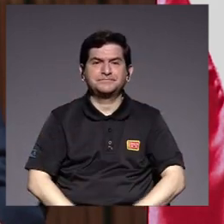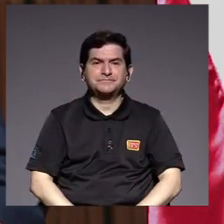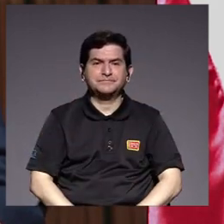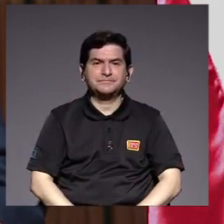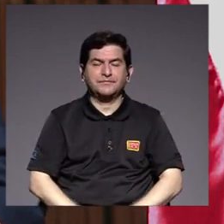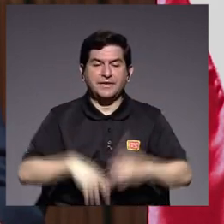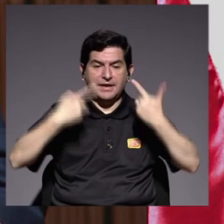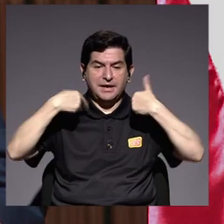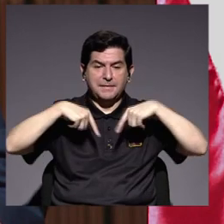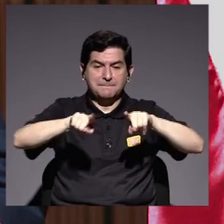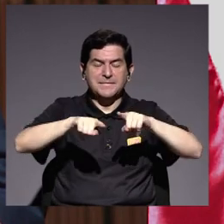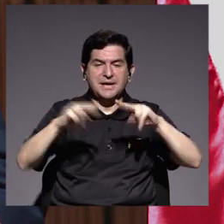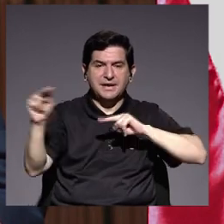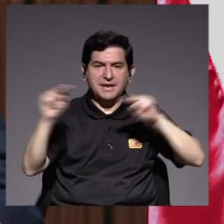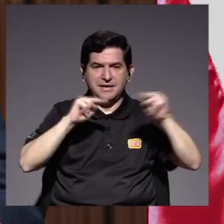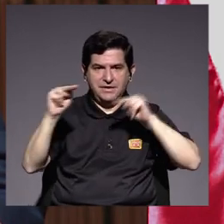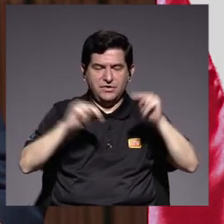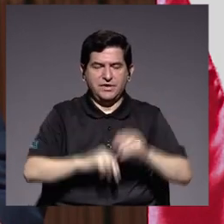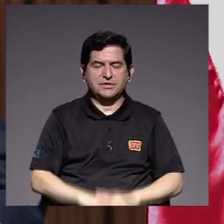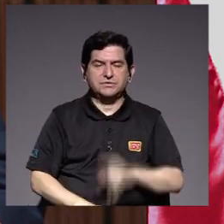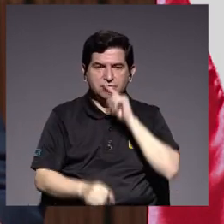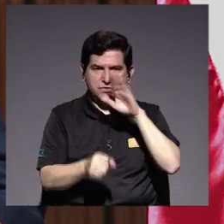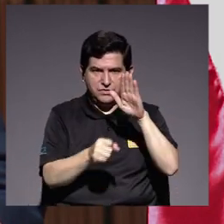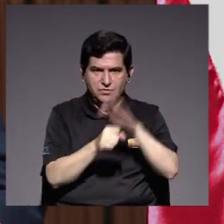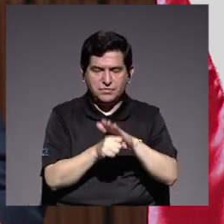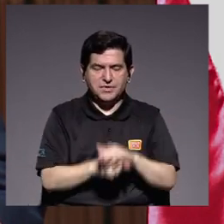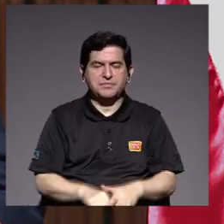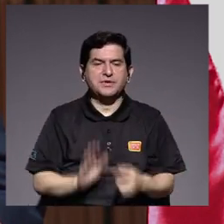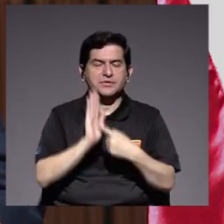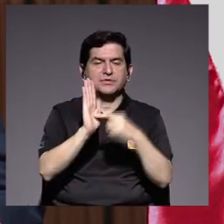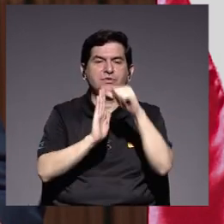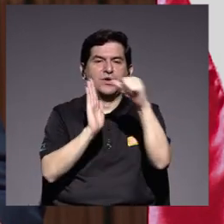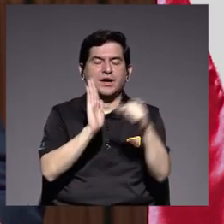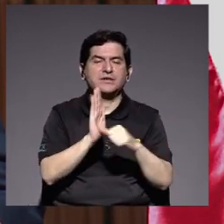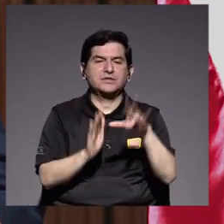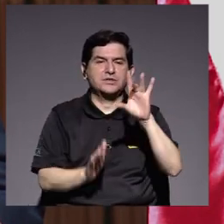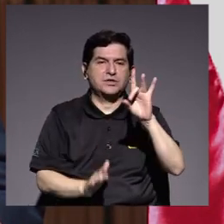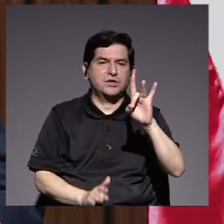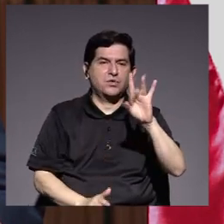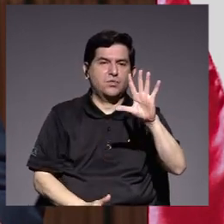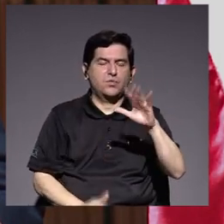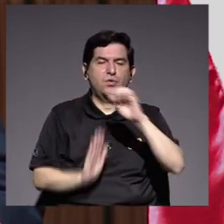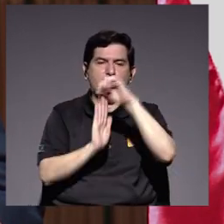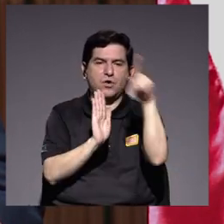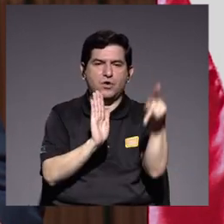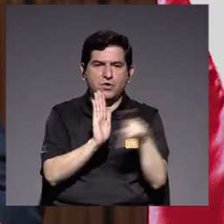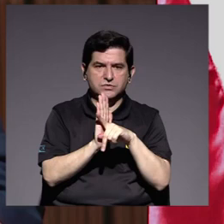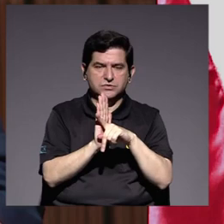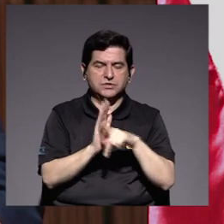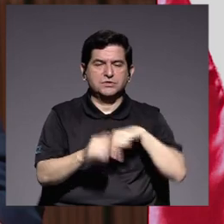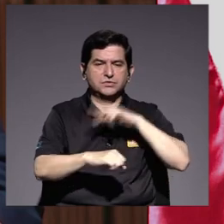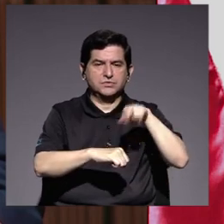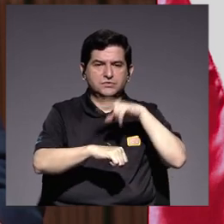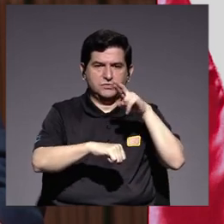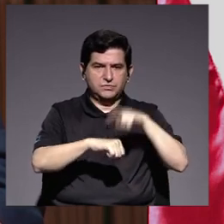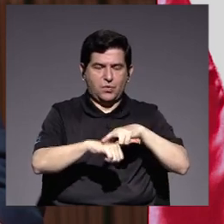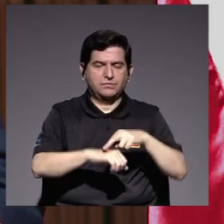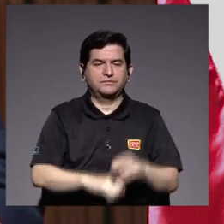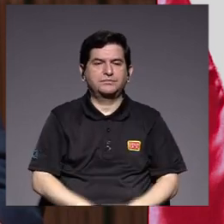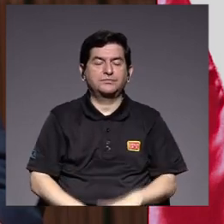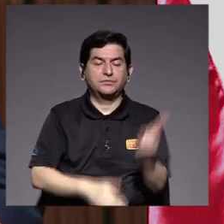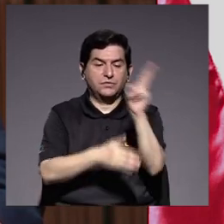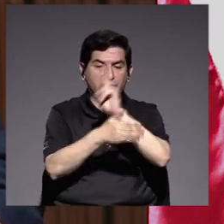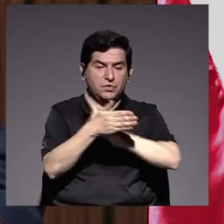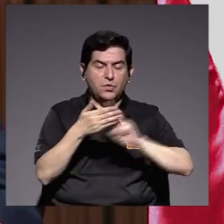paralelo a la negociación del FES en cumplimiento con lo señalado en el artículo 85 de la constitución política de la república las